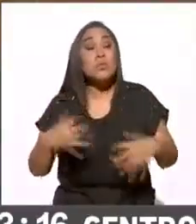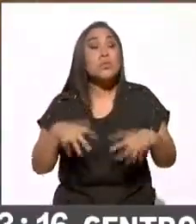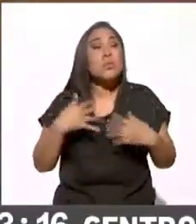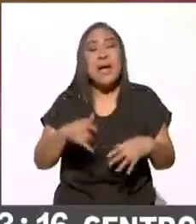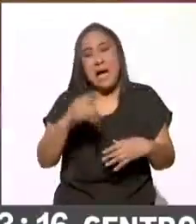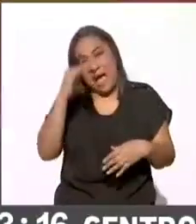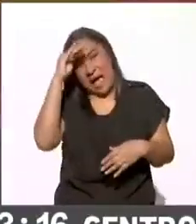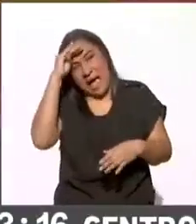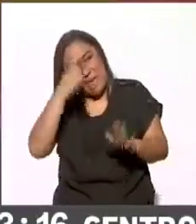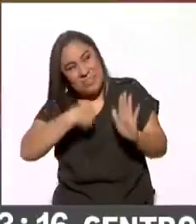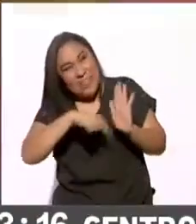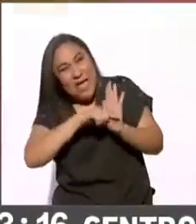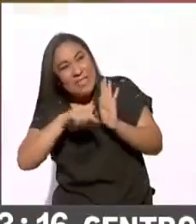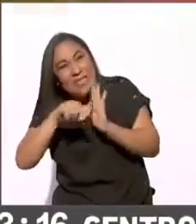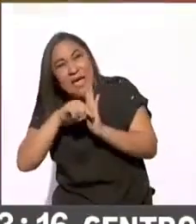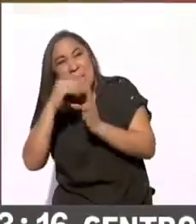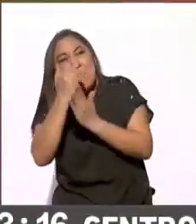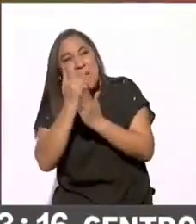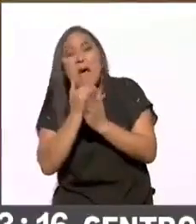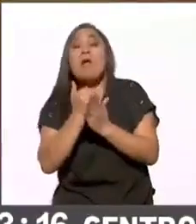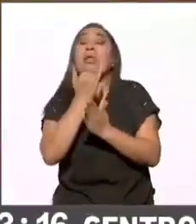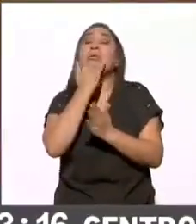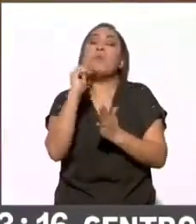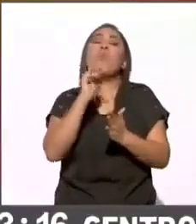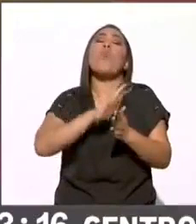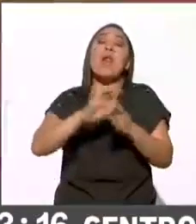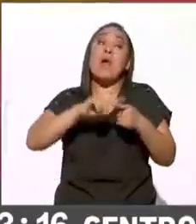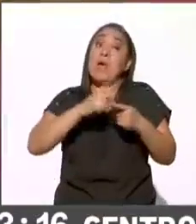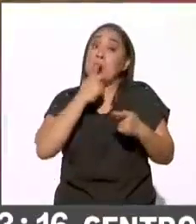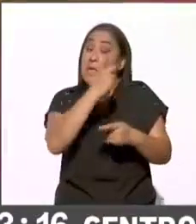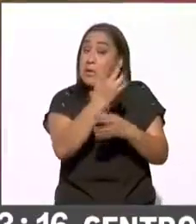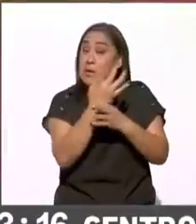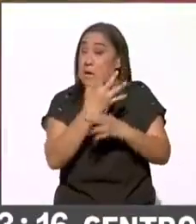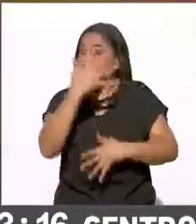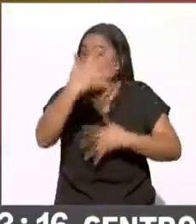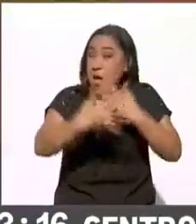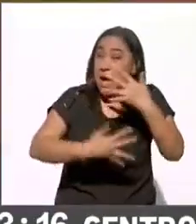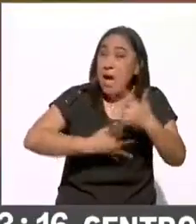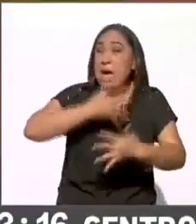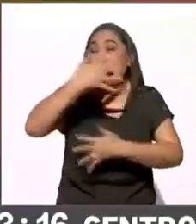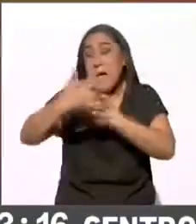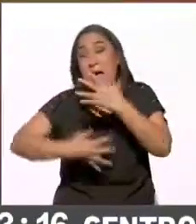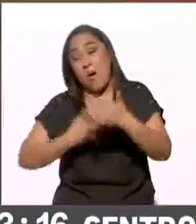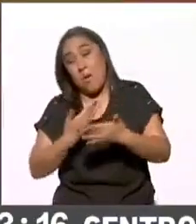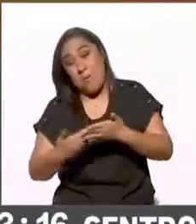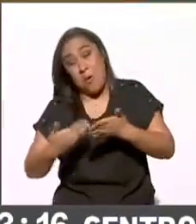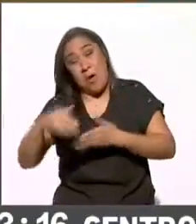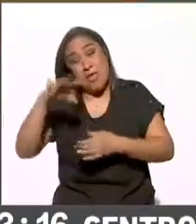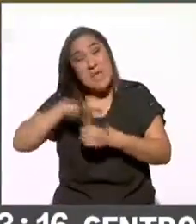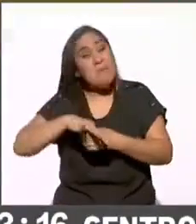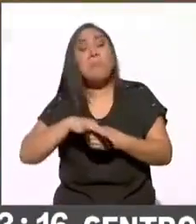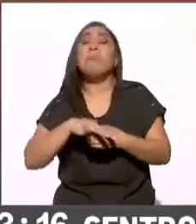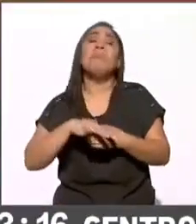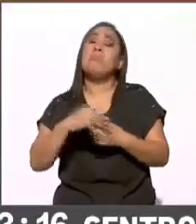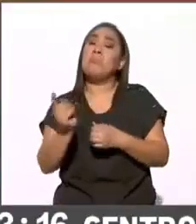pronósticos negativos, funestos, diría yo. Uno de ellos era que la violencia iba a permear en estas elecciones y quizás estas noticias falsas